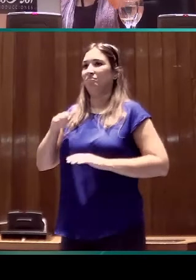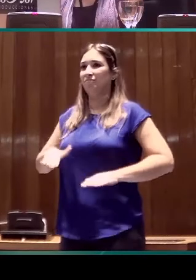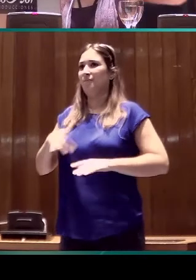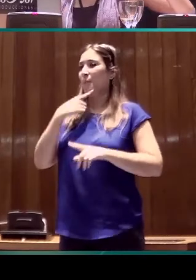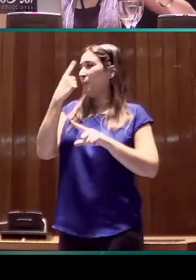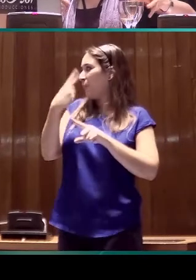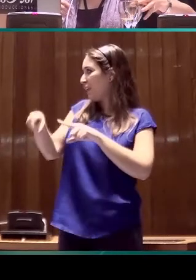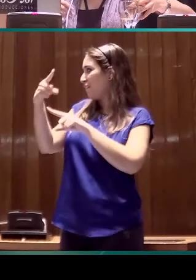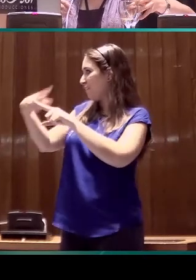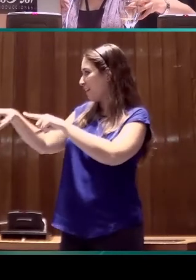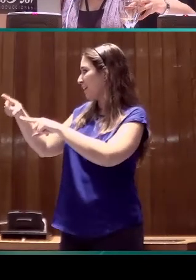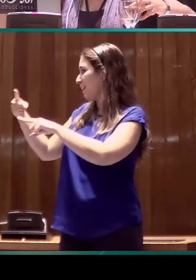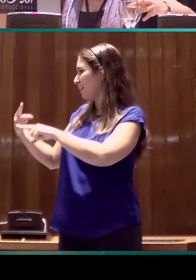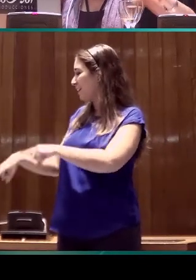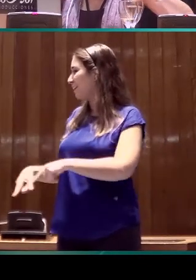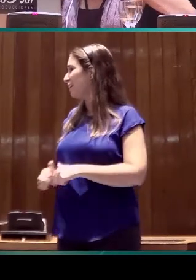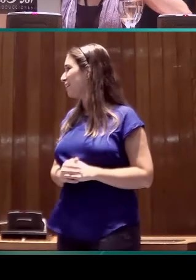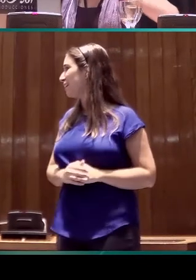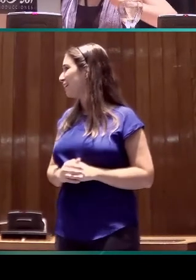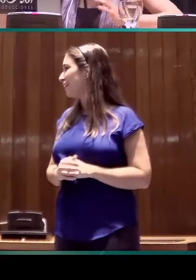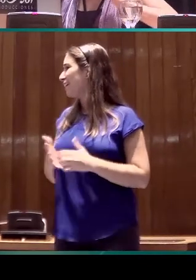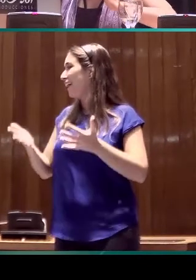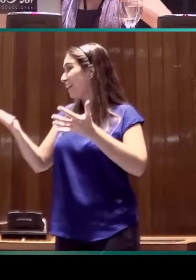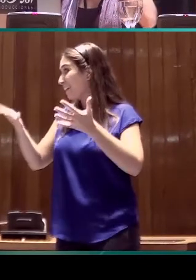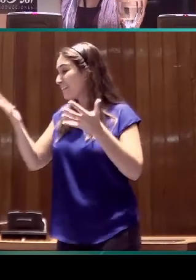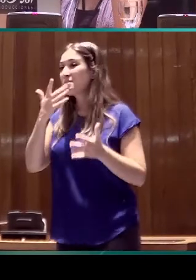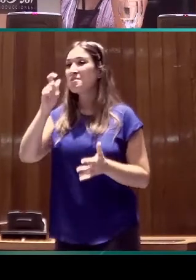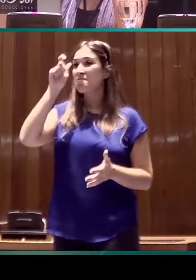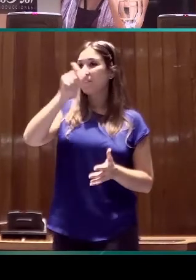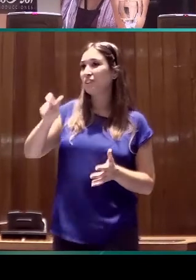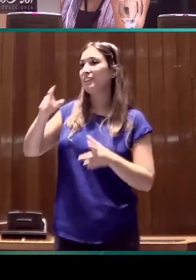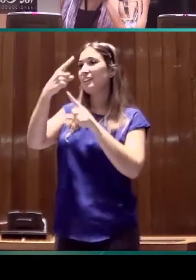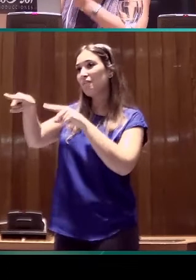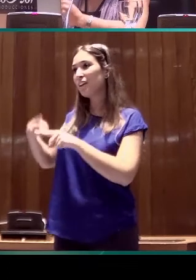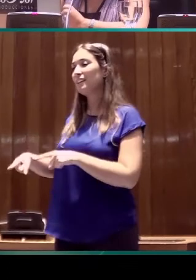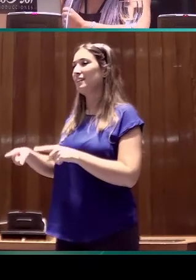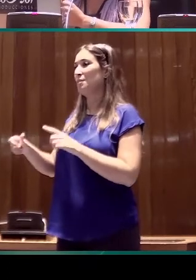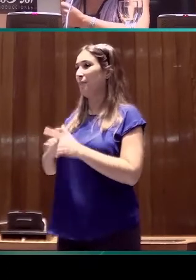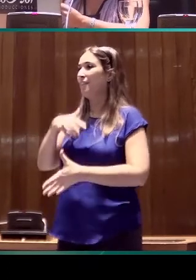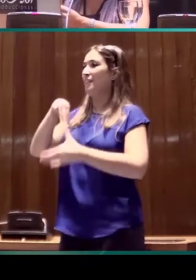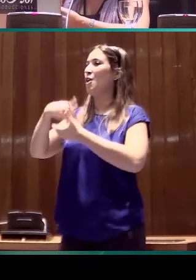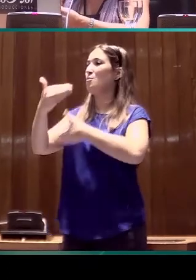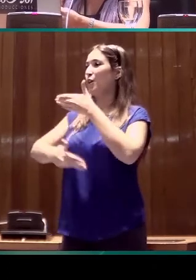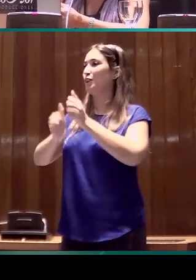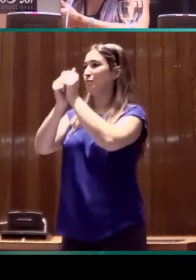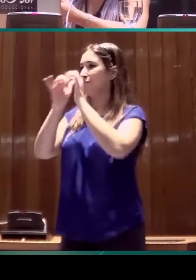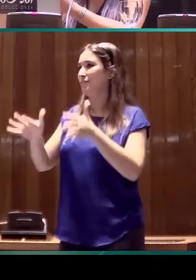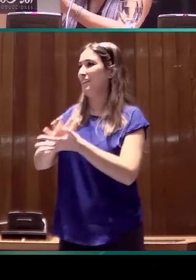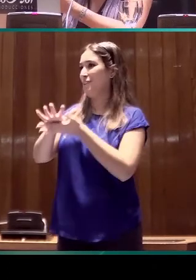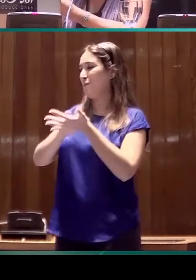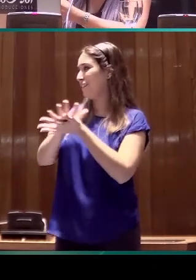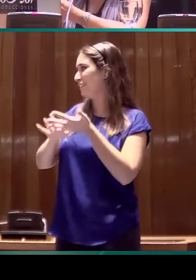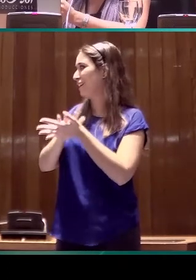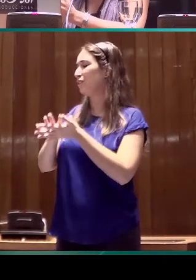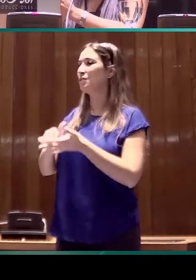personajes que estamos formando parte de este proceso de normalización de la lengua de signos,